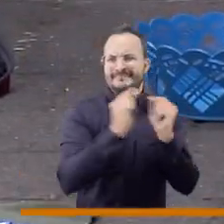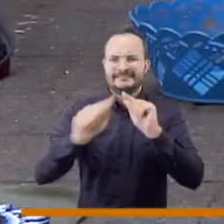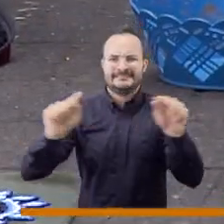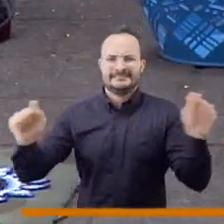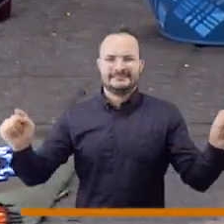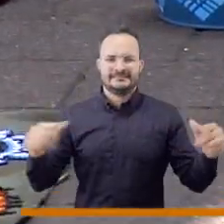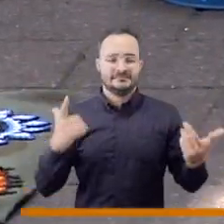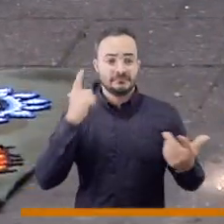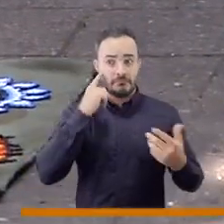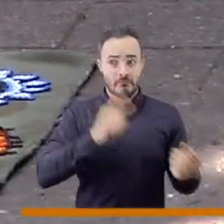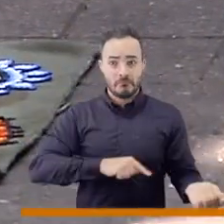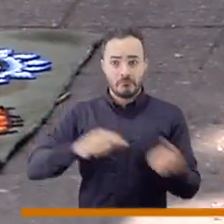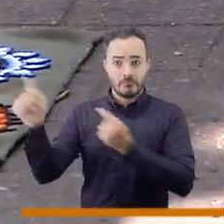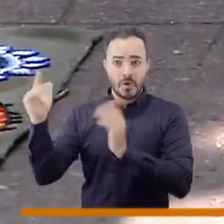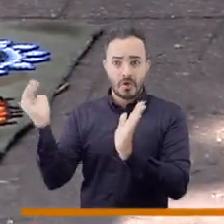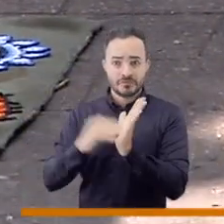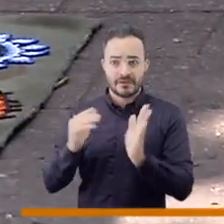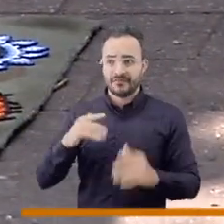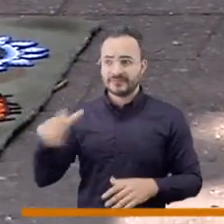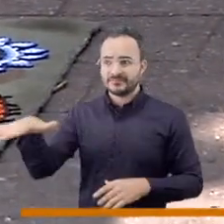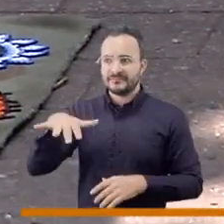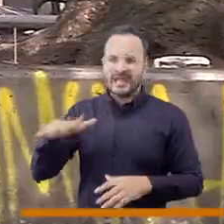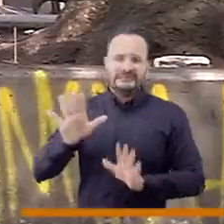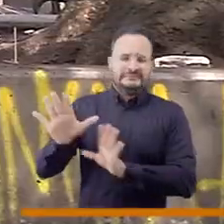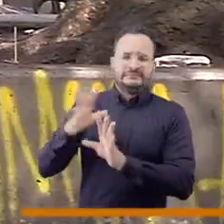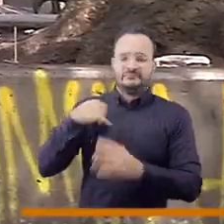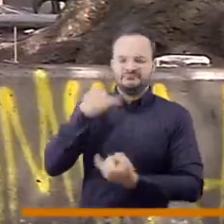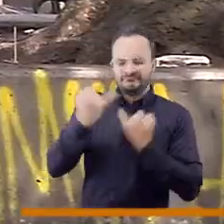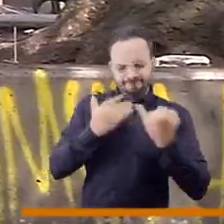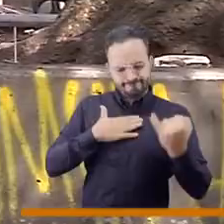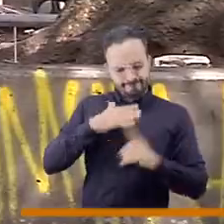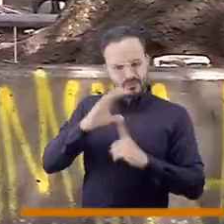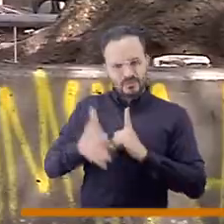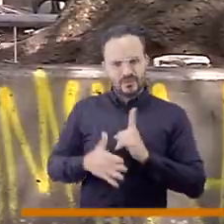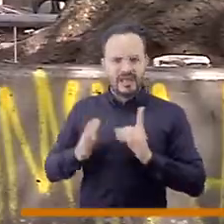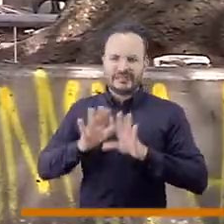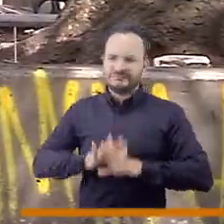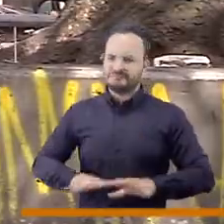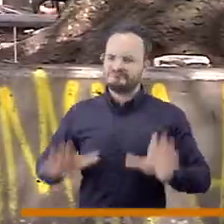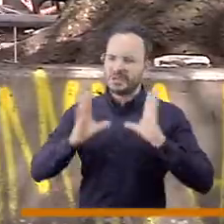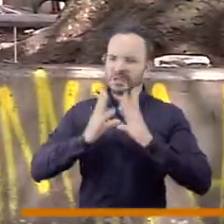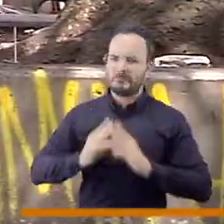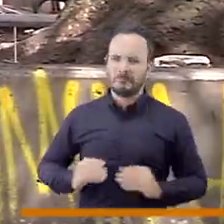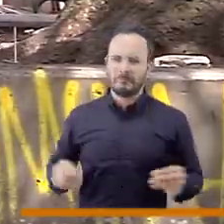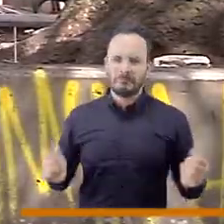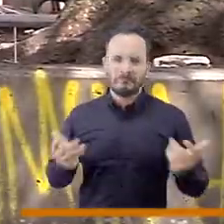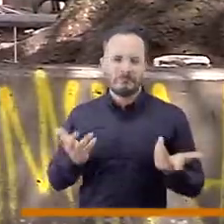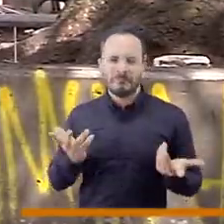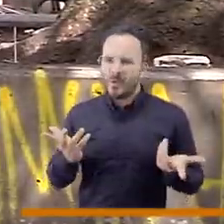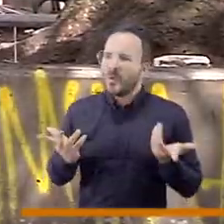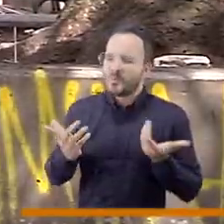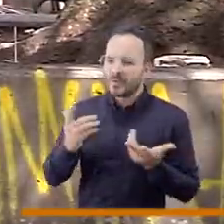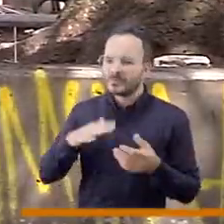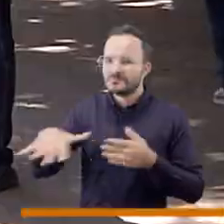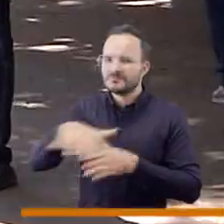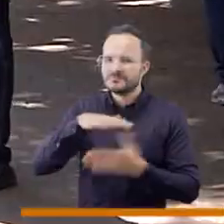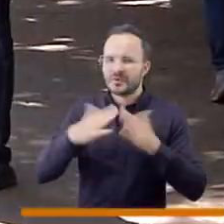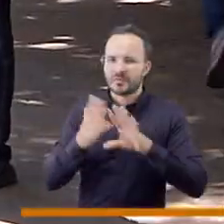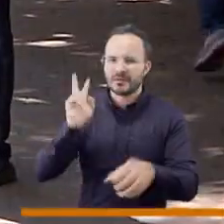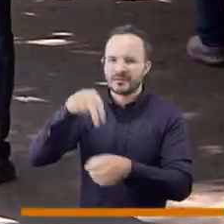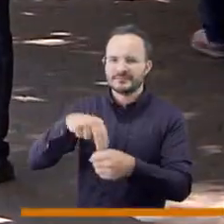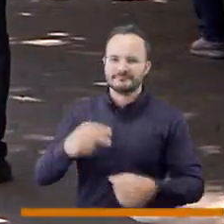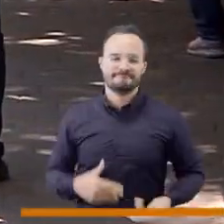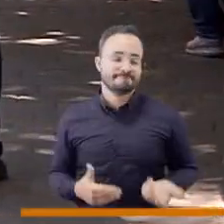que llenan los barrios y que vienen de otras regiones y además no piensan retornar porque perdieron además también su identidad cultural.